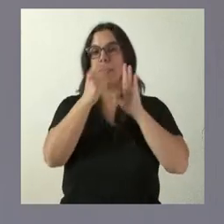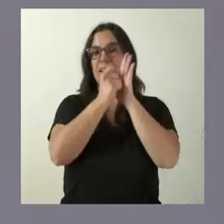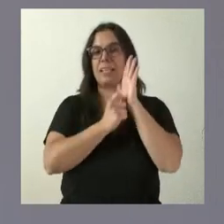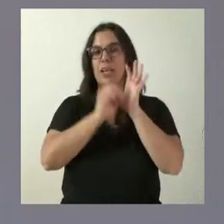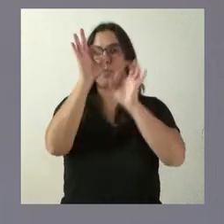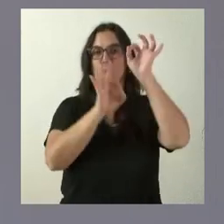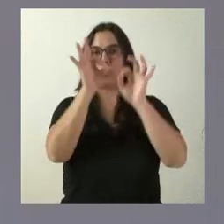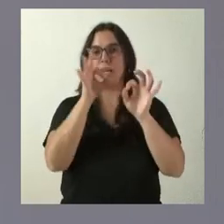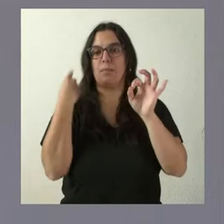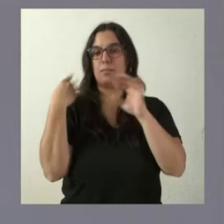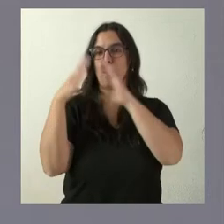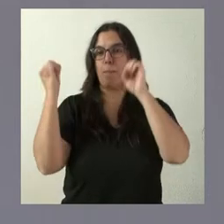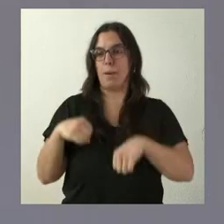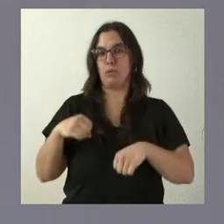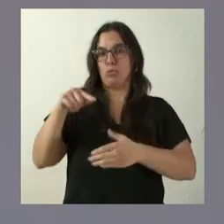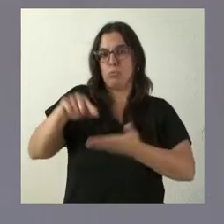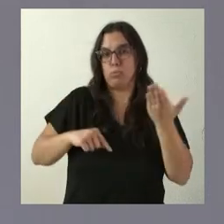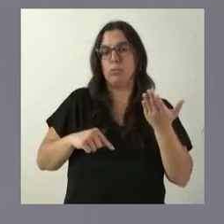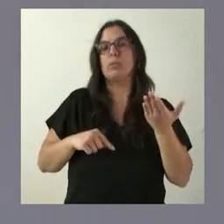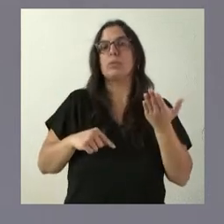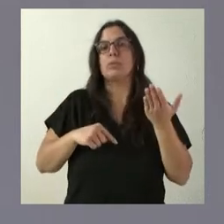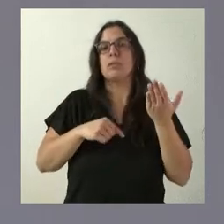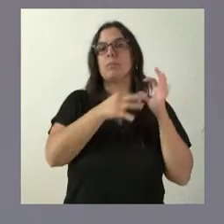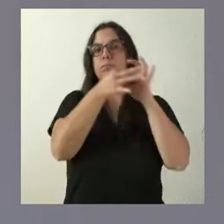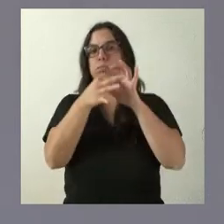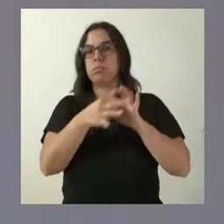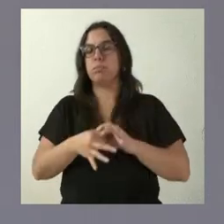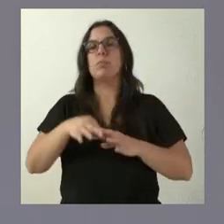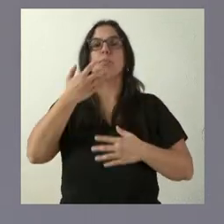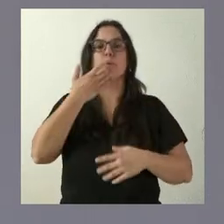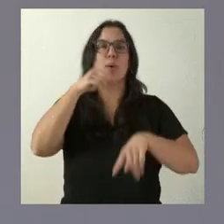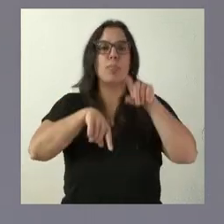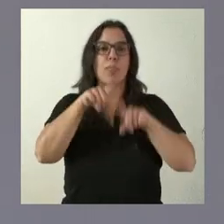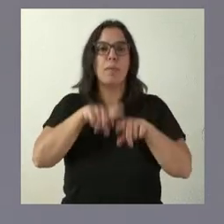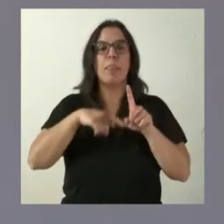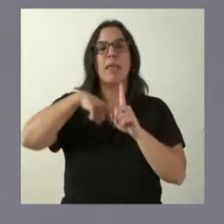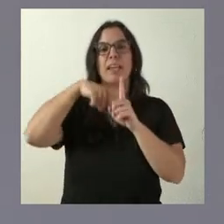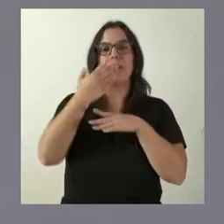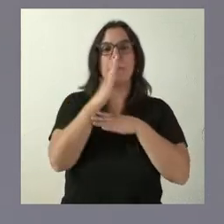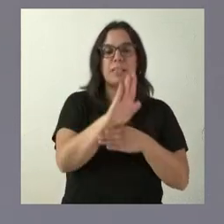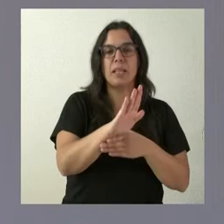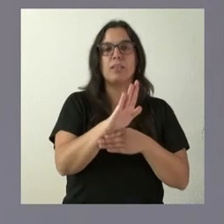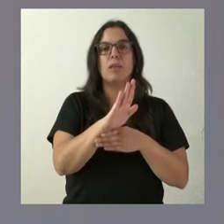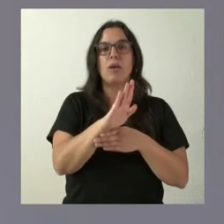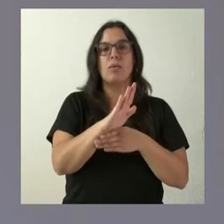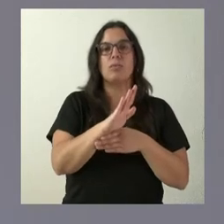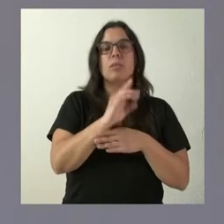criterios establecidos en el propio pacto que les he señalado y que tiene en cuenta, entre otros factores fundamentales, el nivel de representatividad